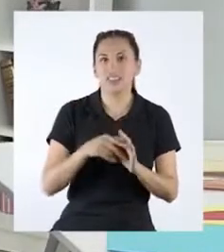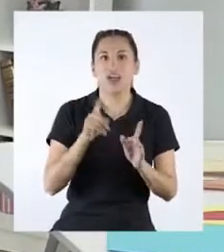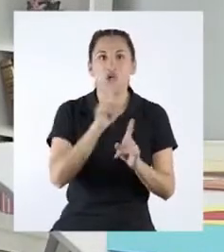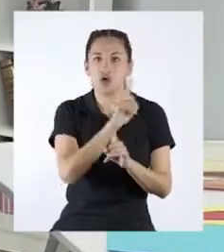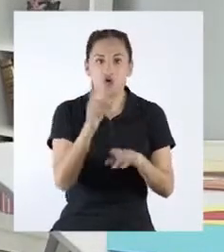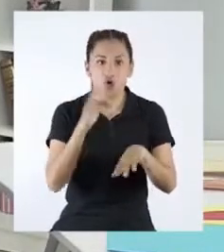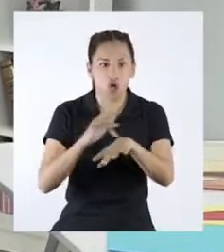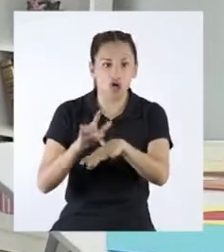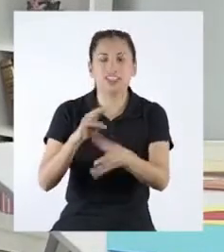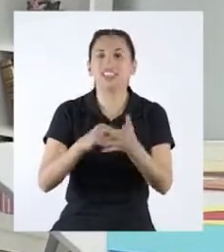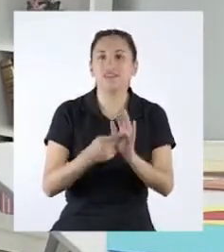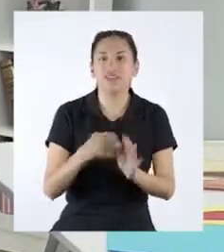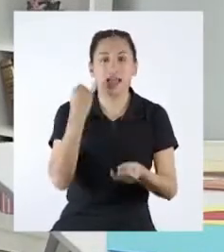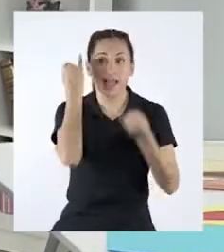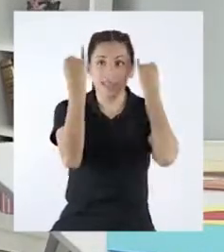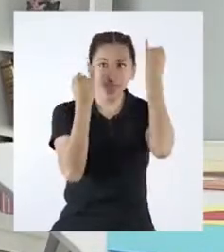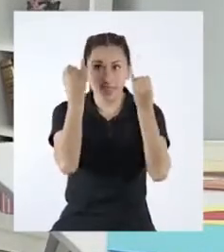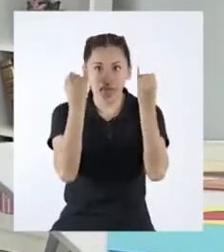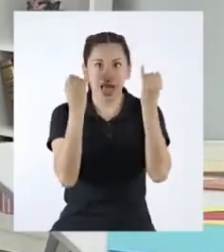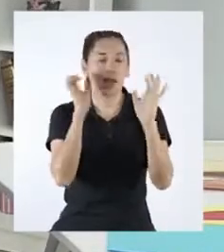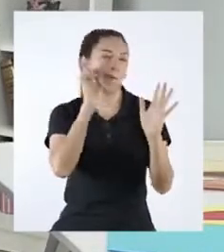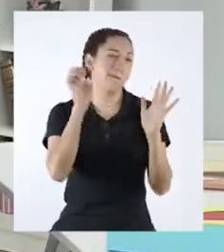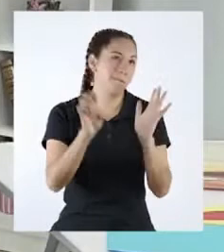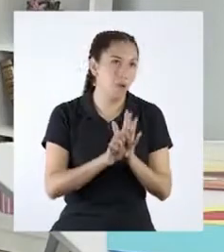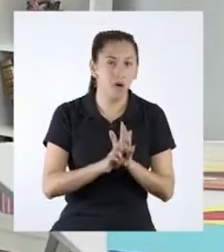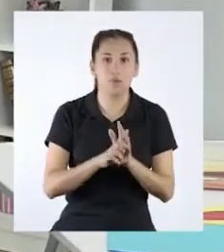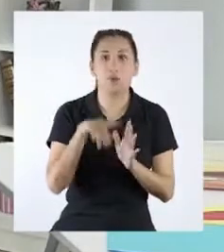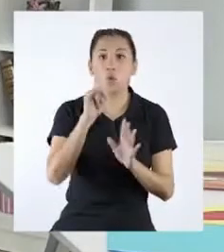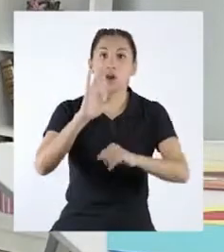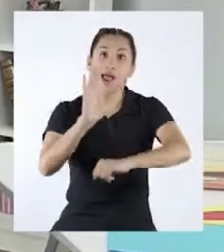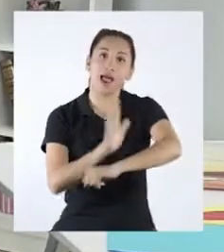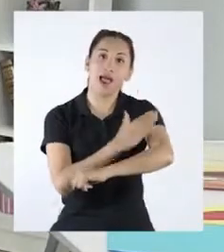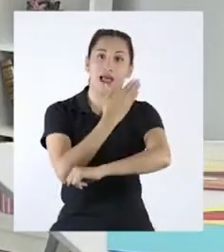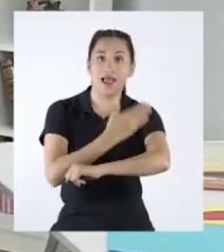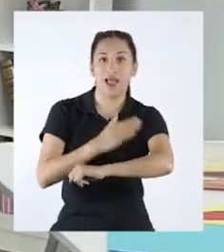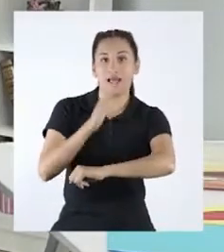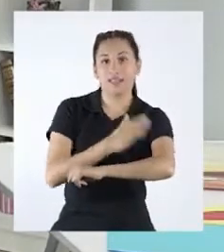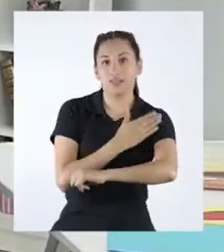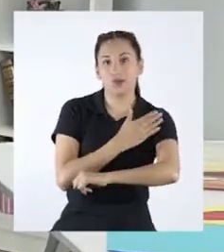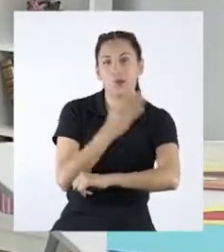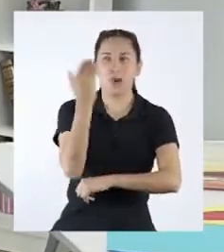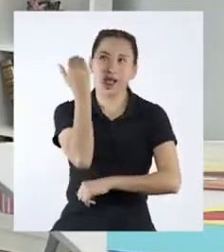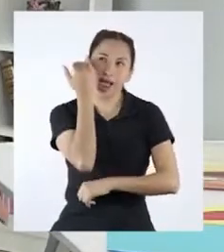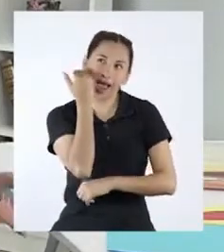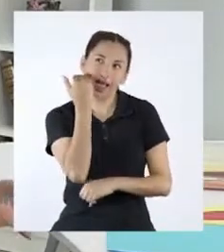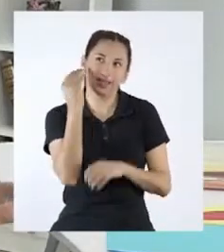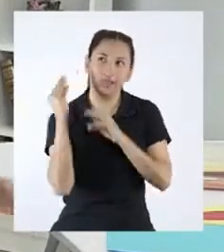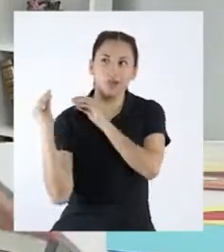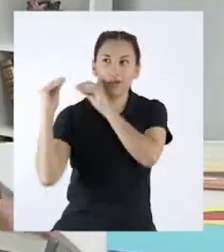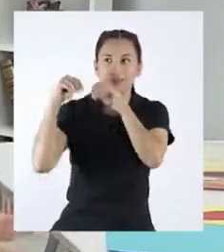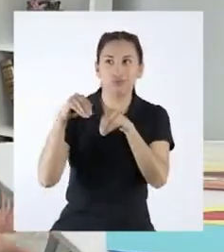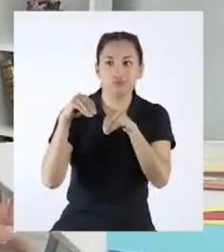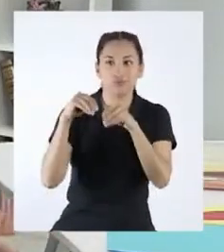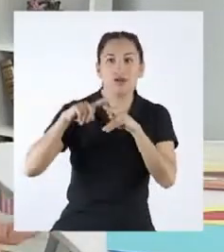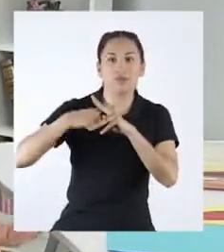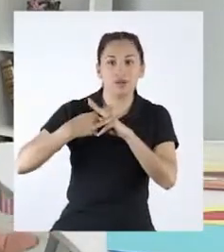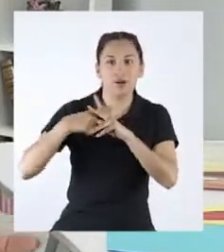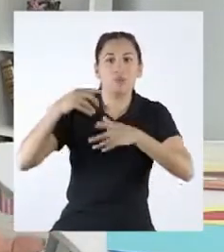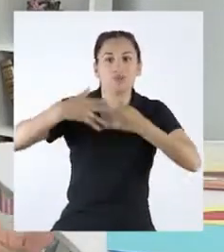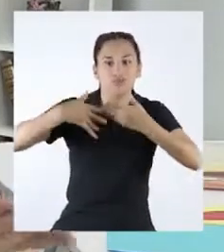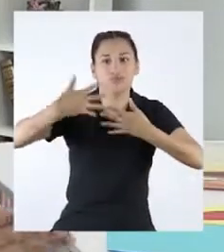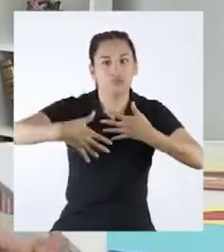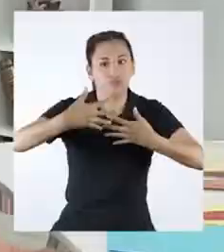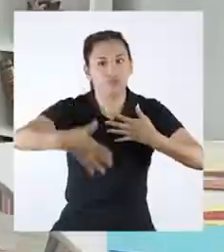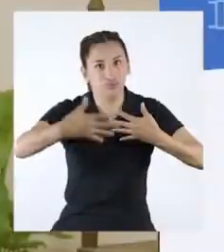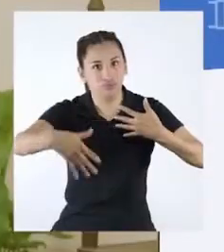inmaterial se puede referir a ideas o conceptos. Por ejemplo, una canción ancestral que se transmita de generación